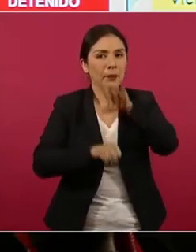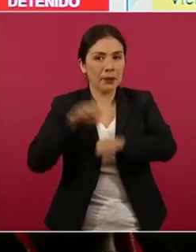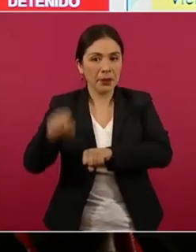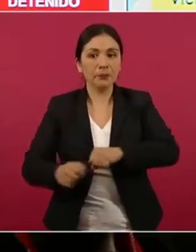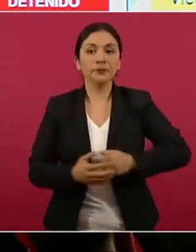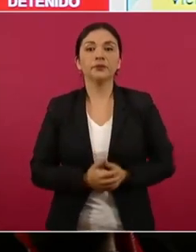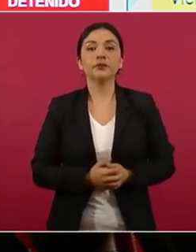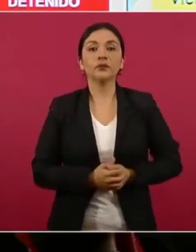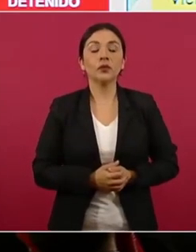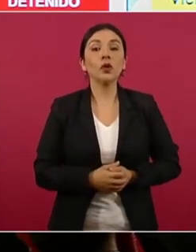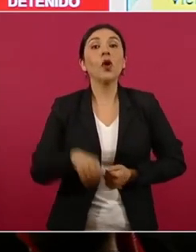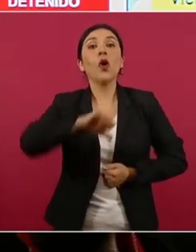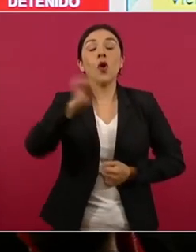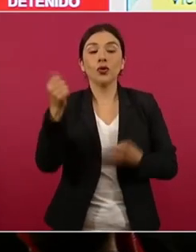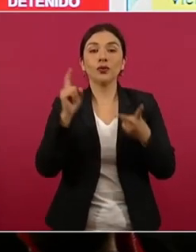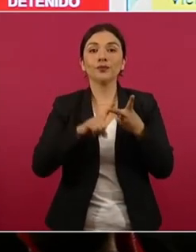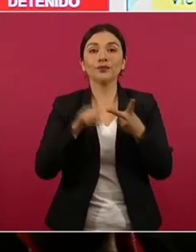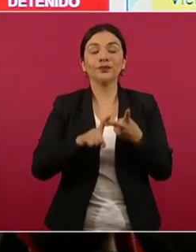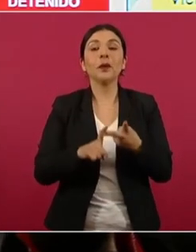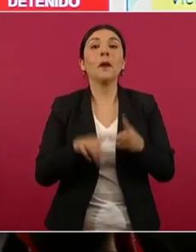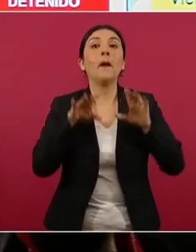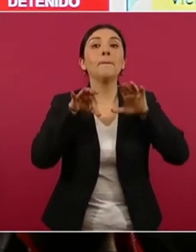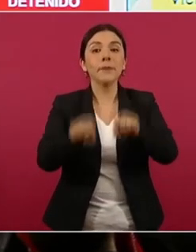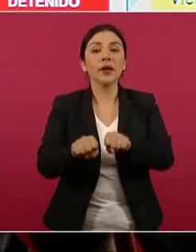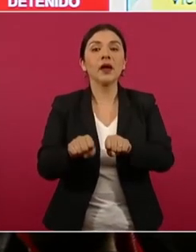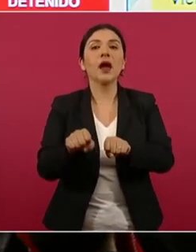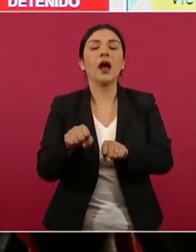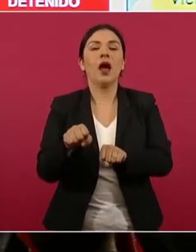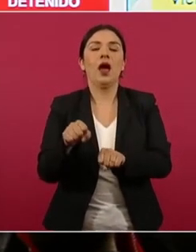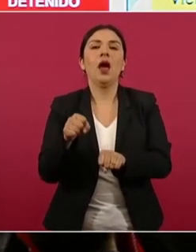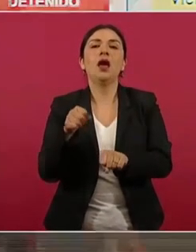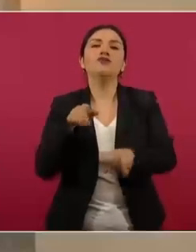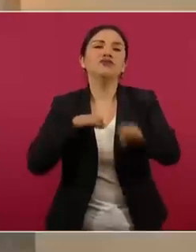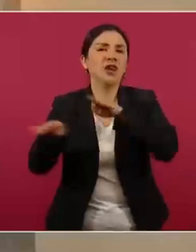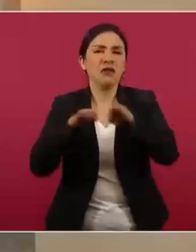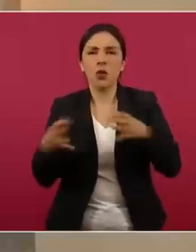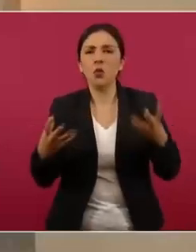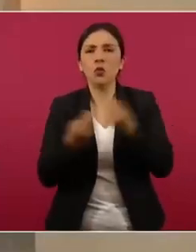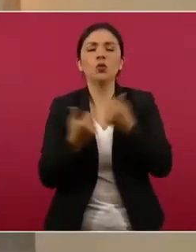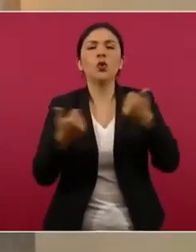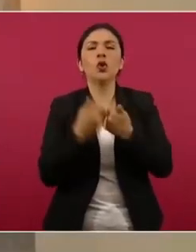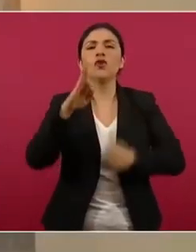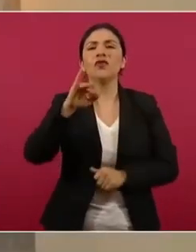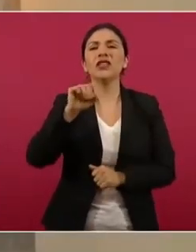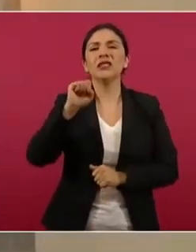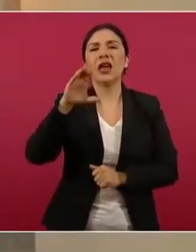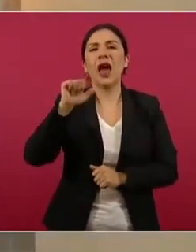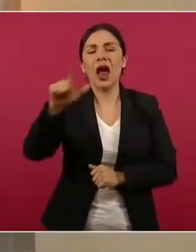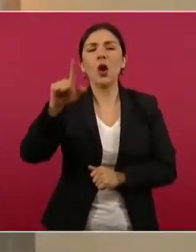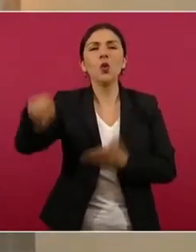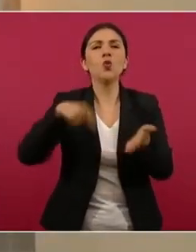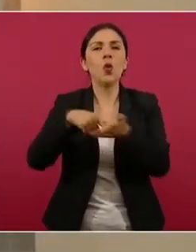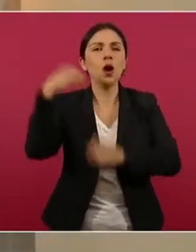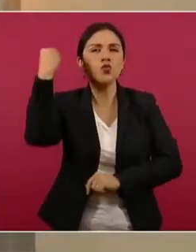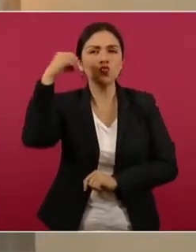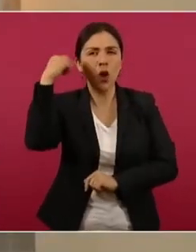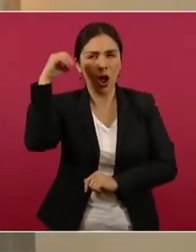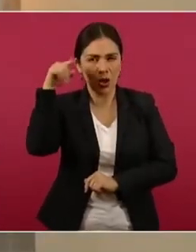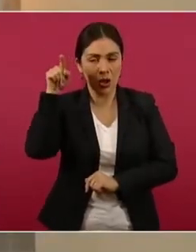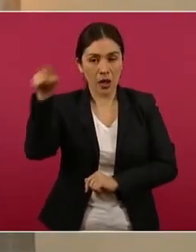También se informa de la detención en una operación coordinada por la Fiscalía de Oaxaca,